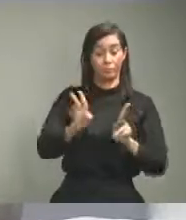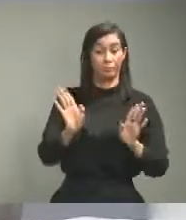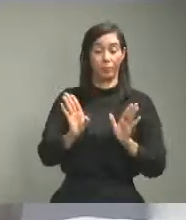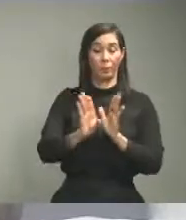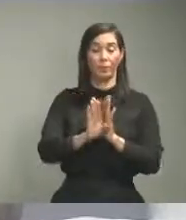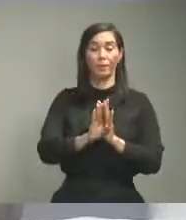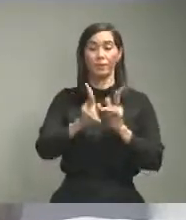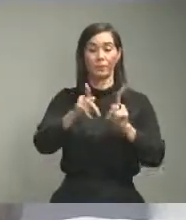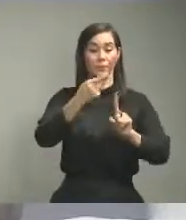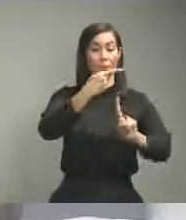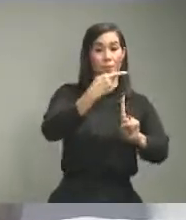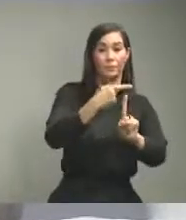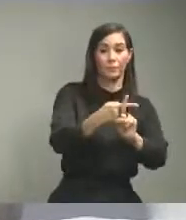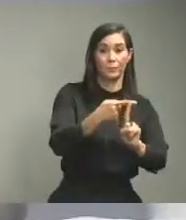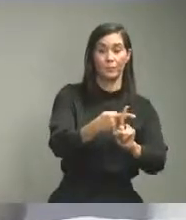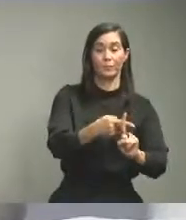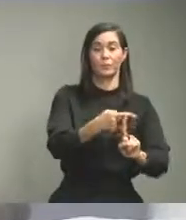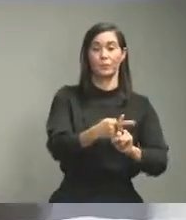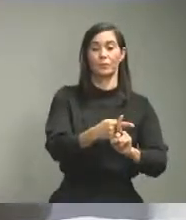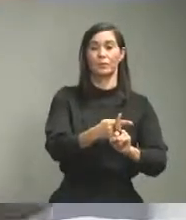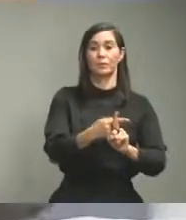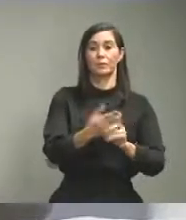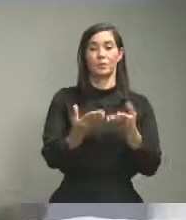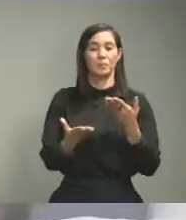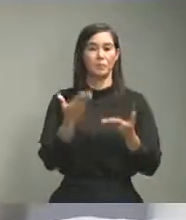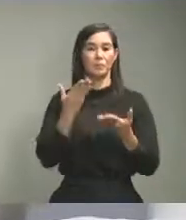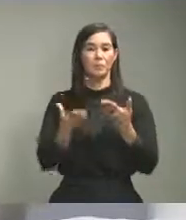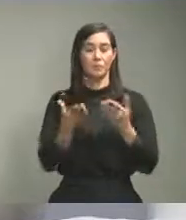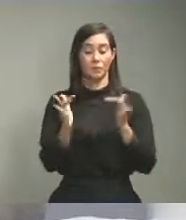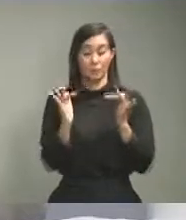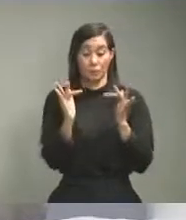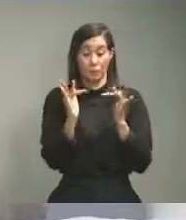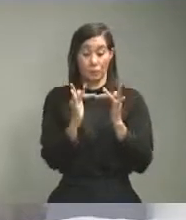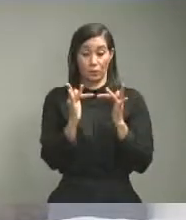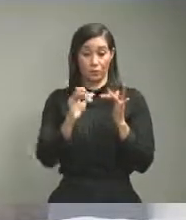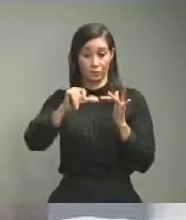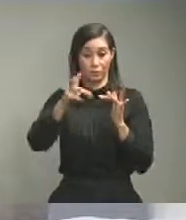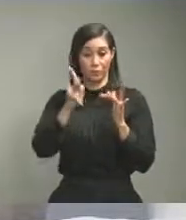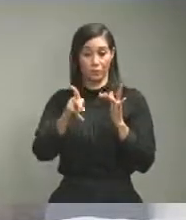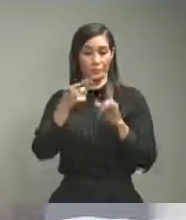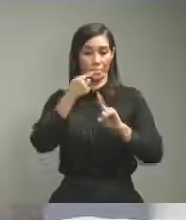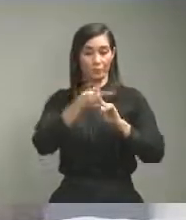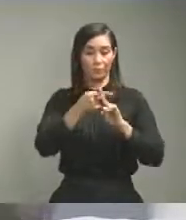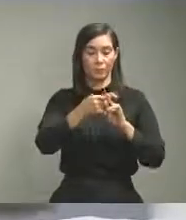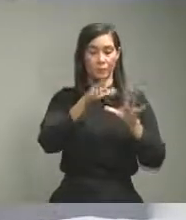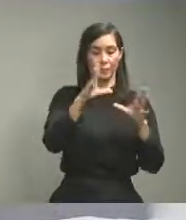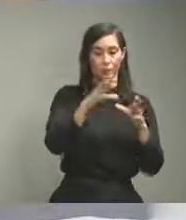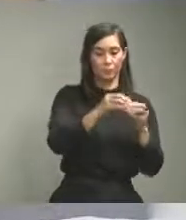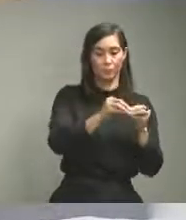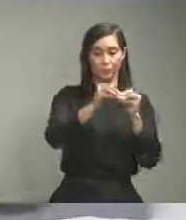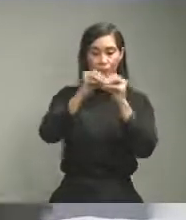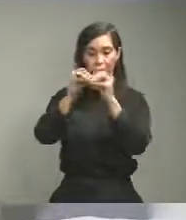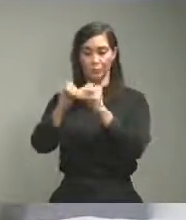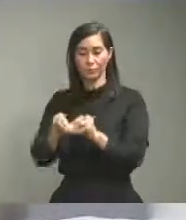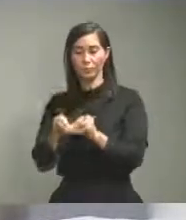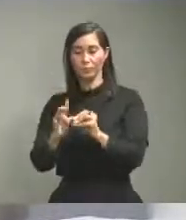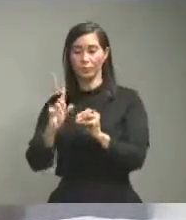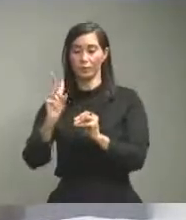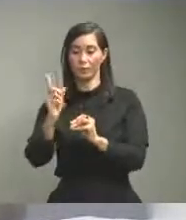positivas o que han tenido contacto estarán aislada y la comunidad